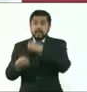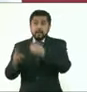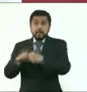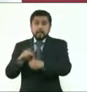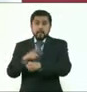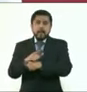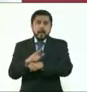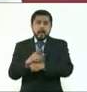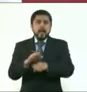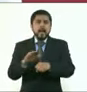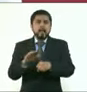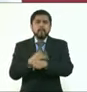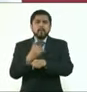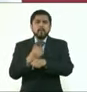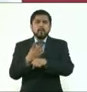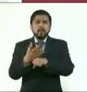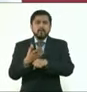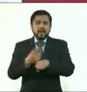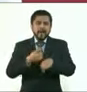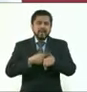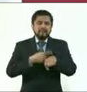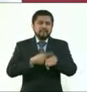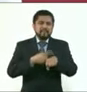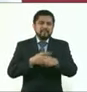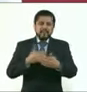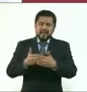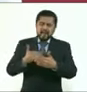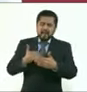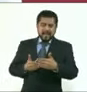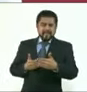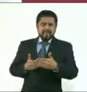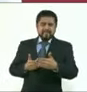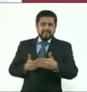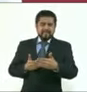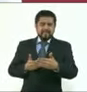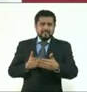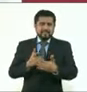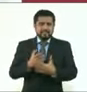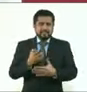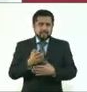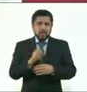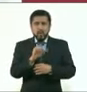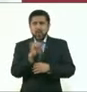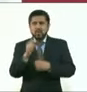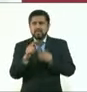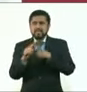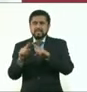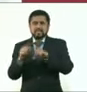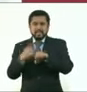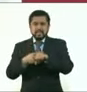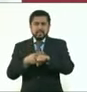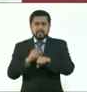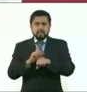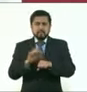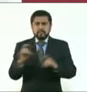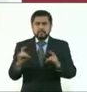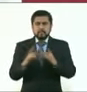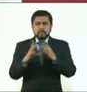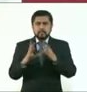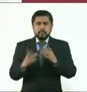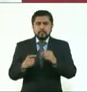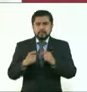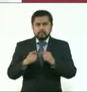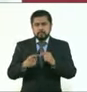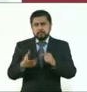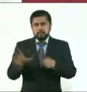comorbilidad que no ha sido atendida o alguna otra enfermedad o que llegan al hospital y la prueba